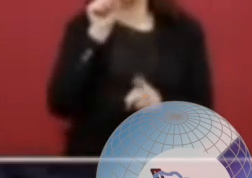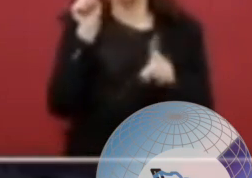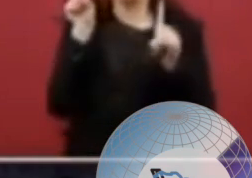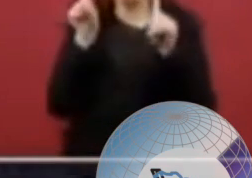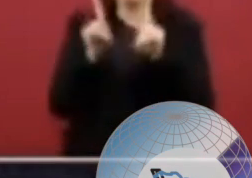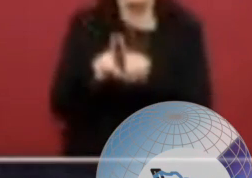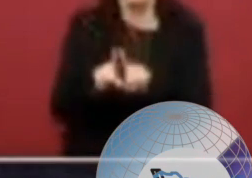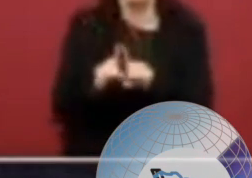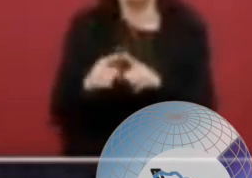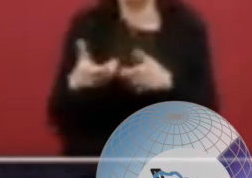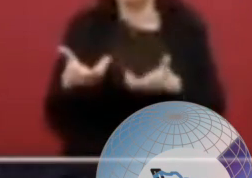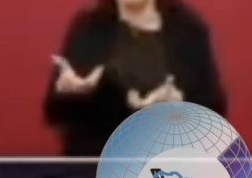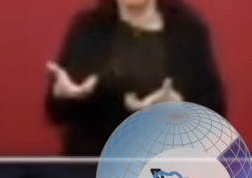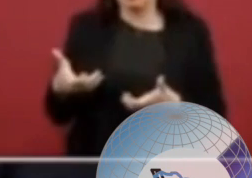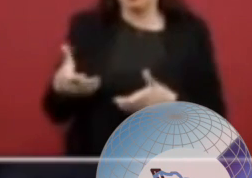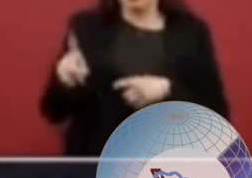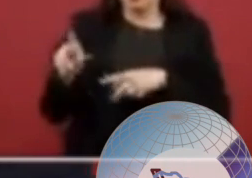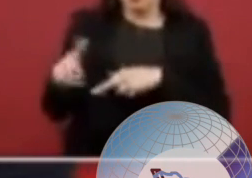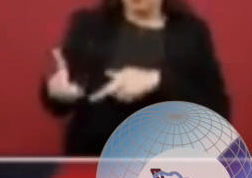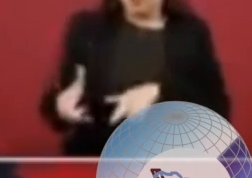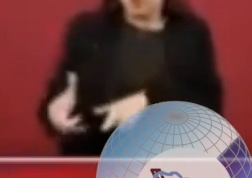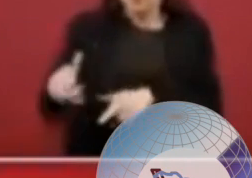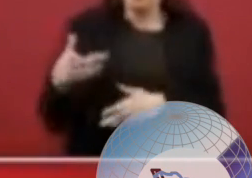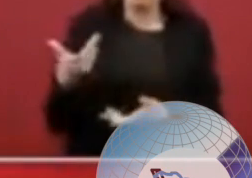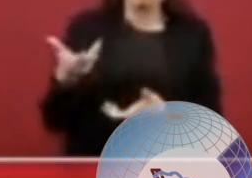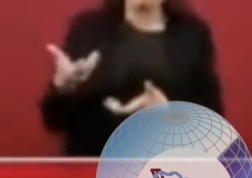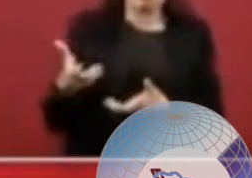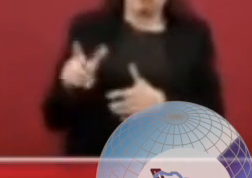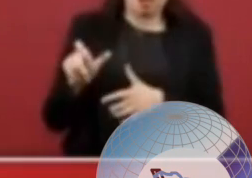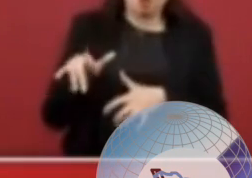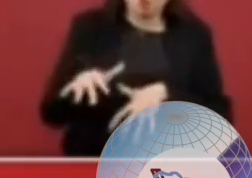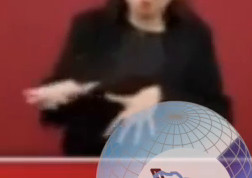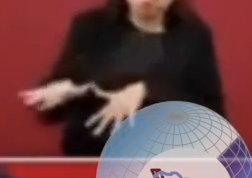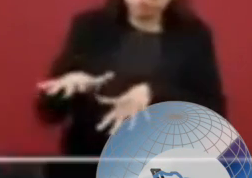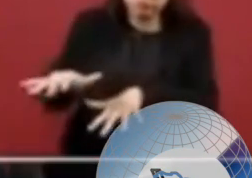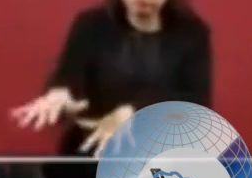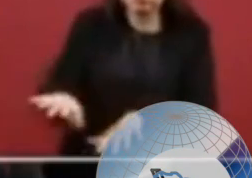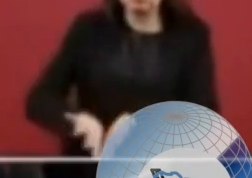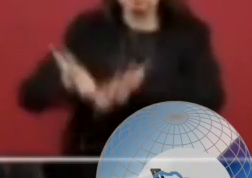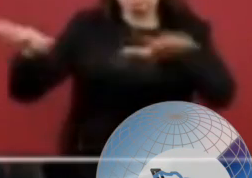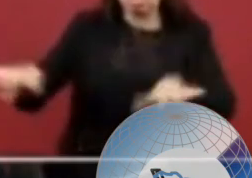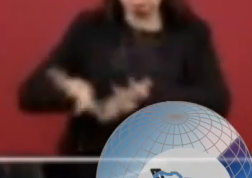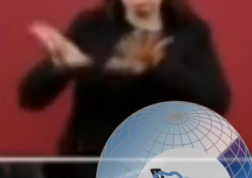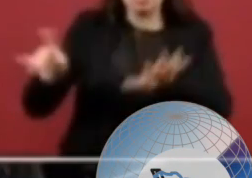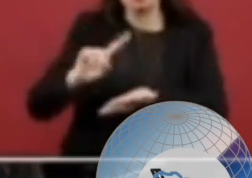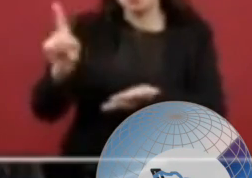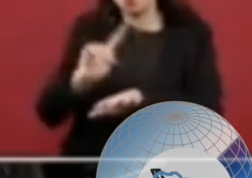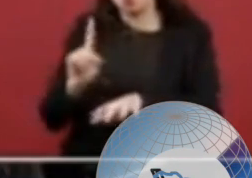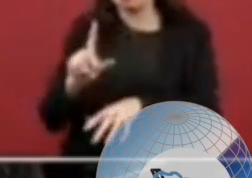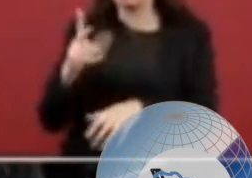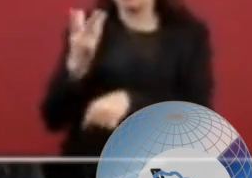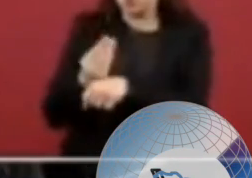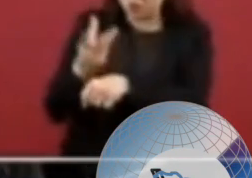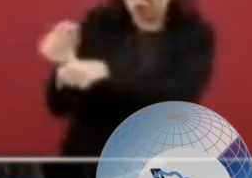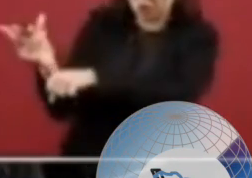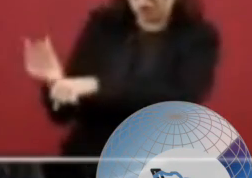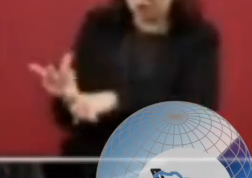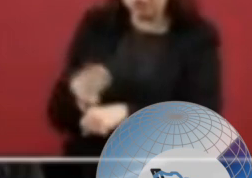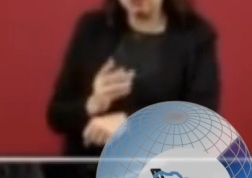fugas. Y si se aprueba también